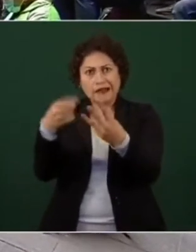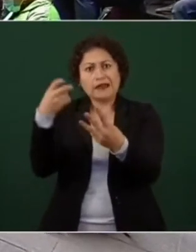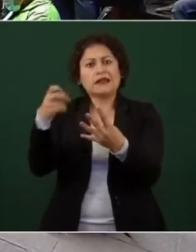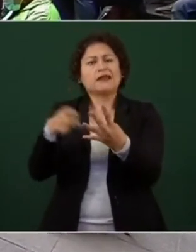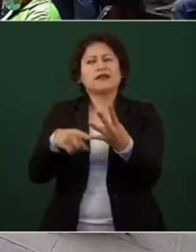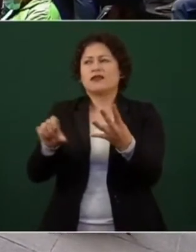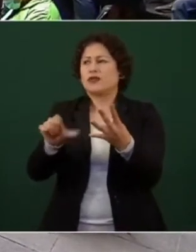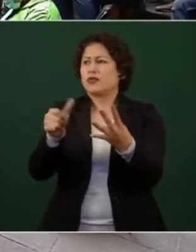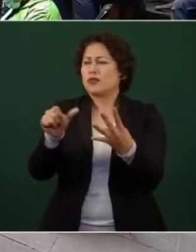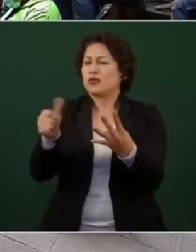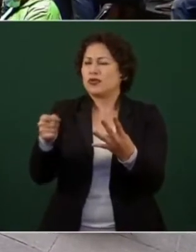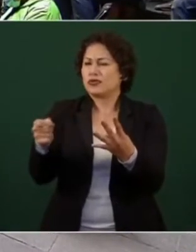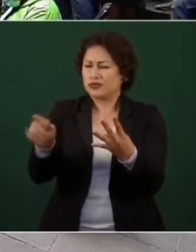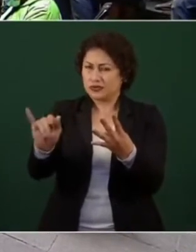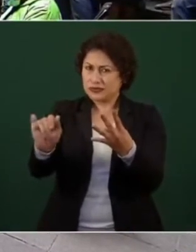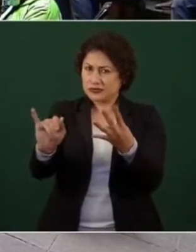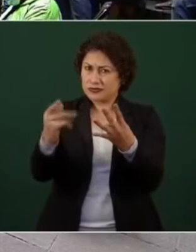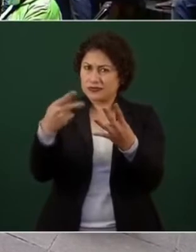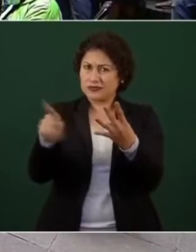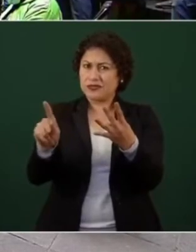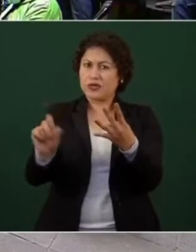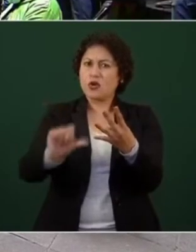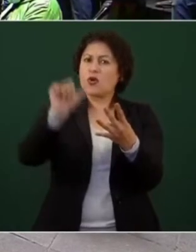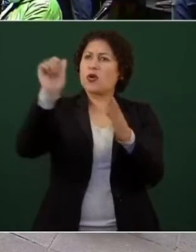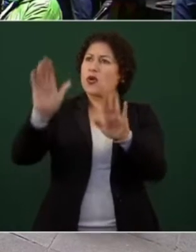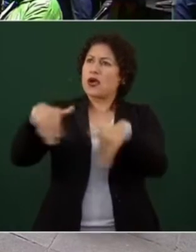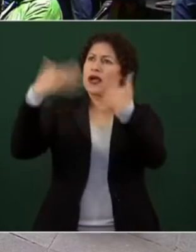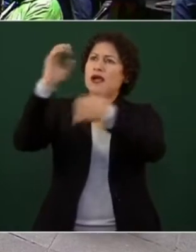sí pero también los de Europa